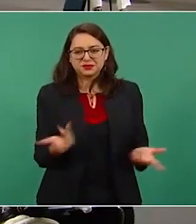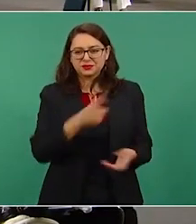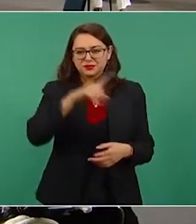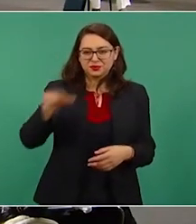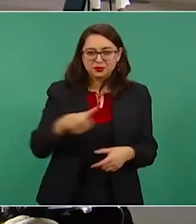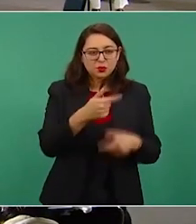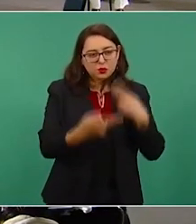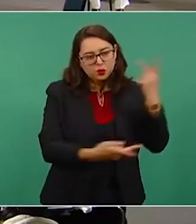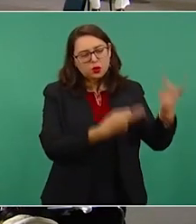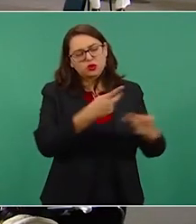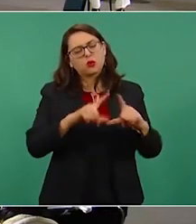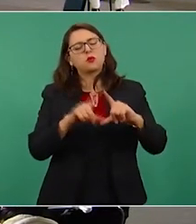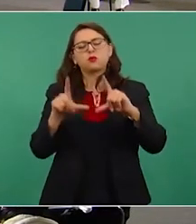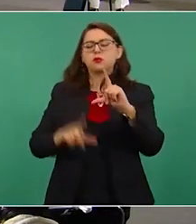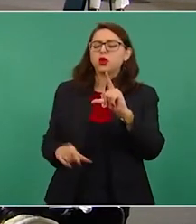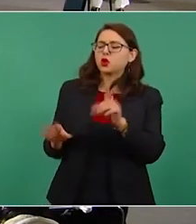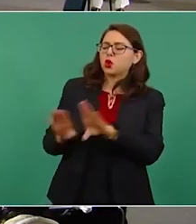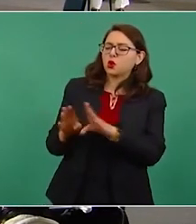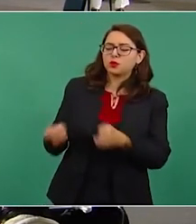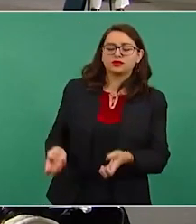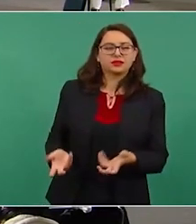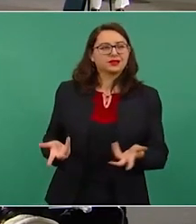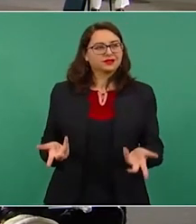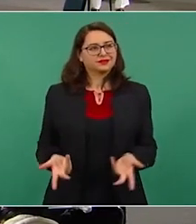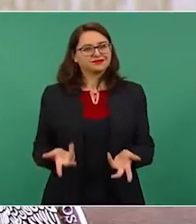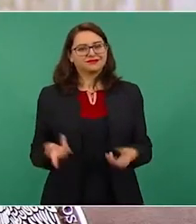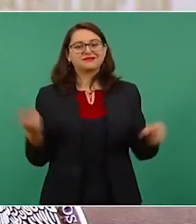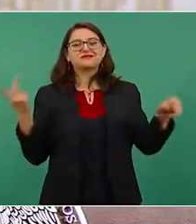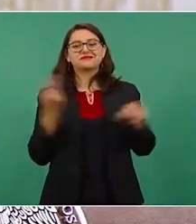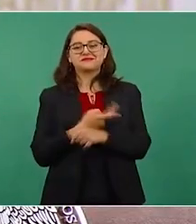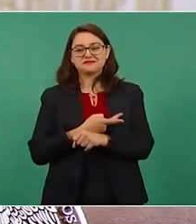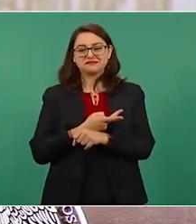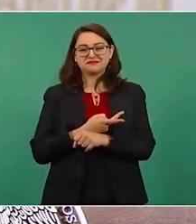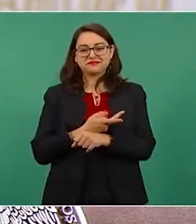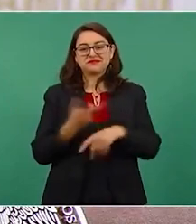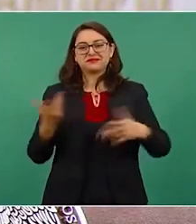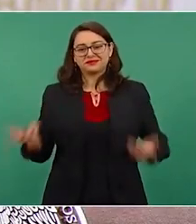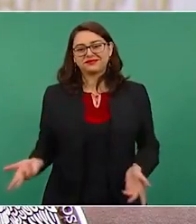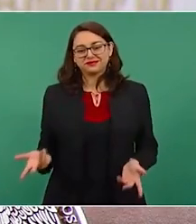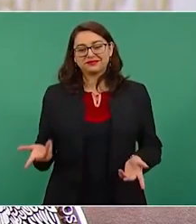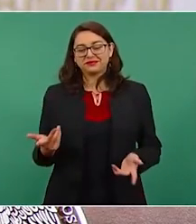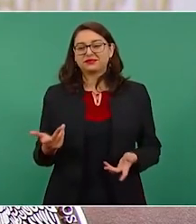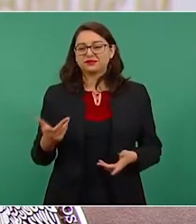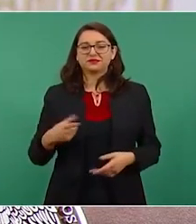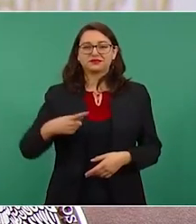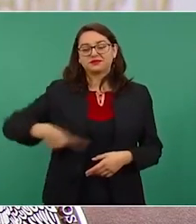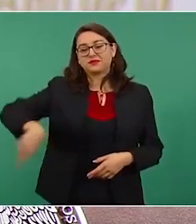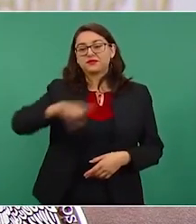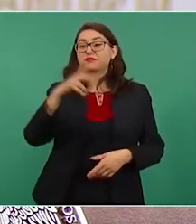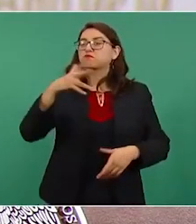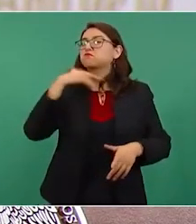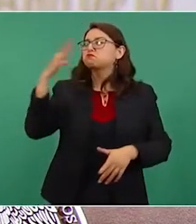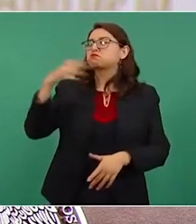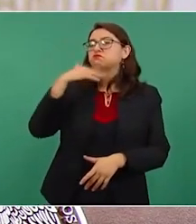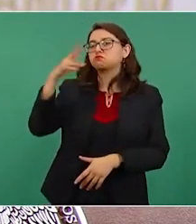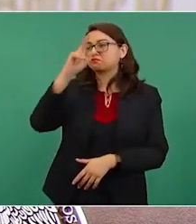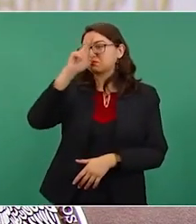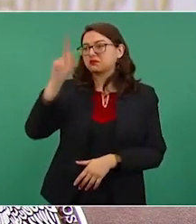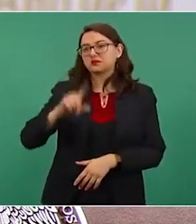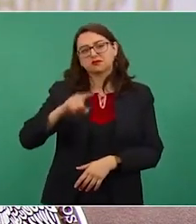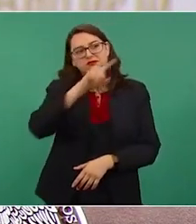coloca a México como uno de los cinco países más corruptos, está financiado por una organización